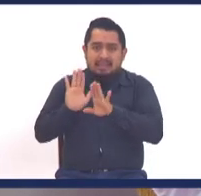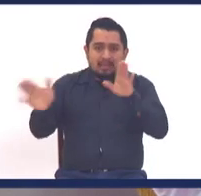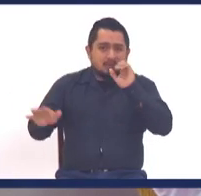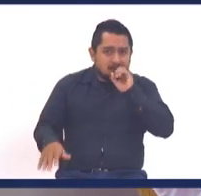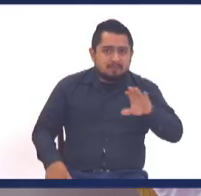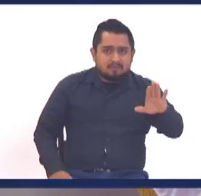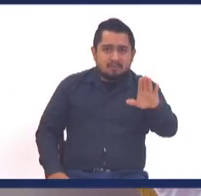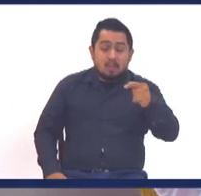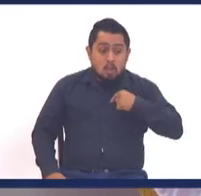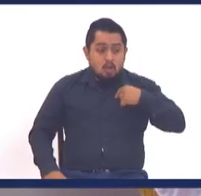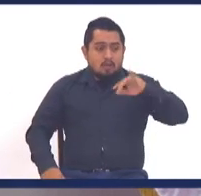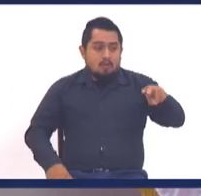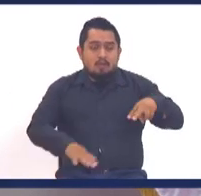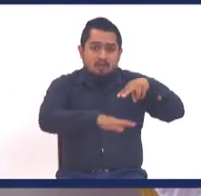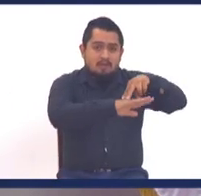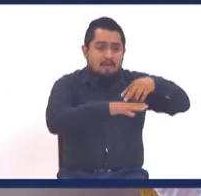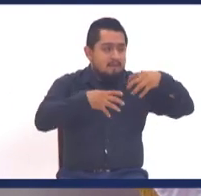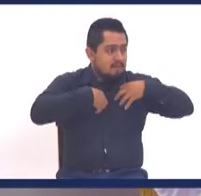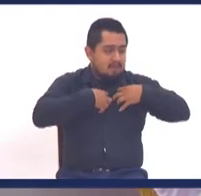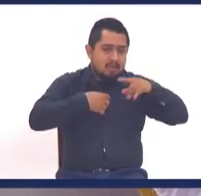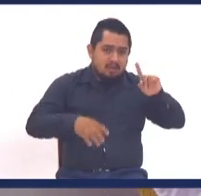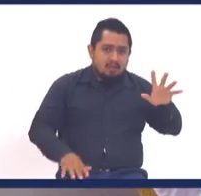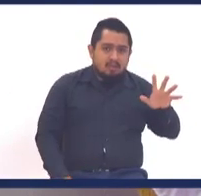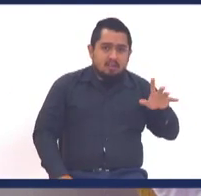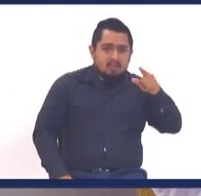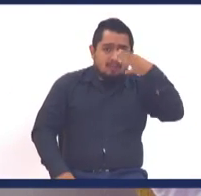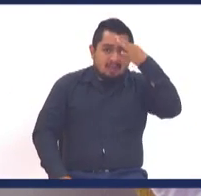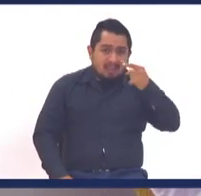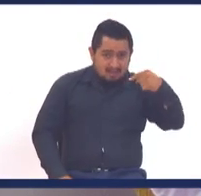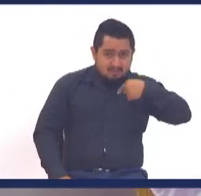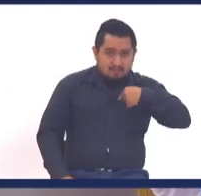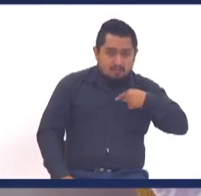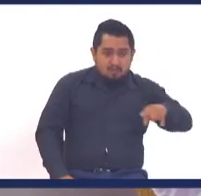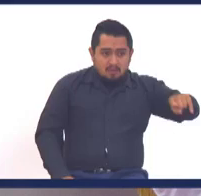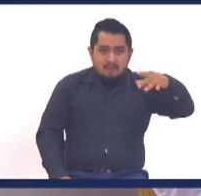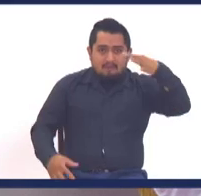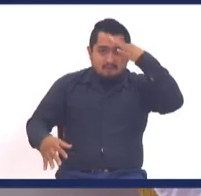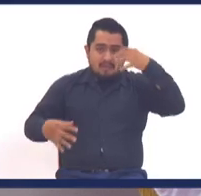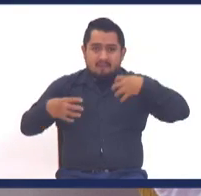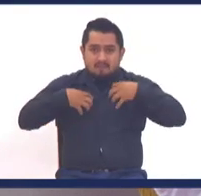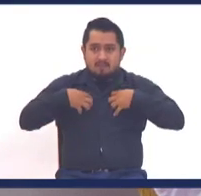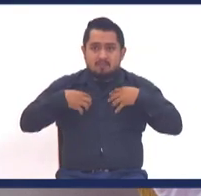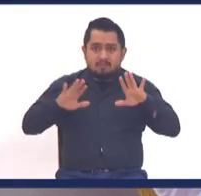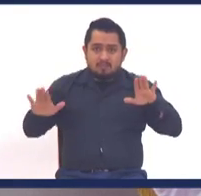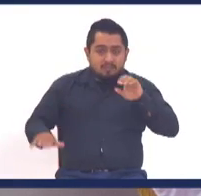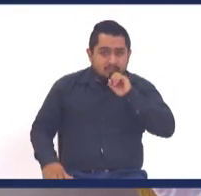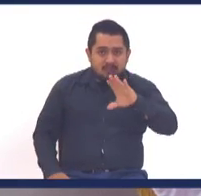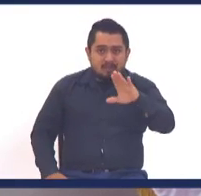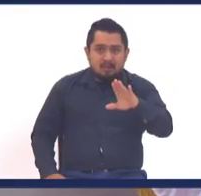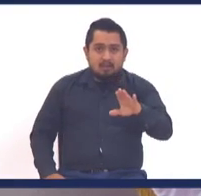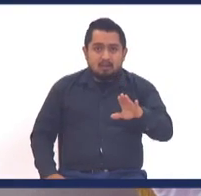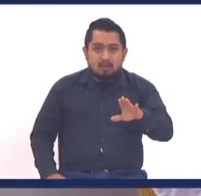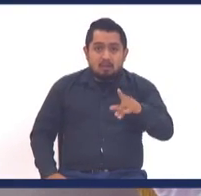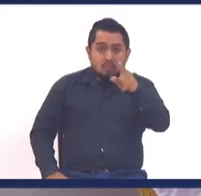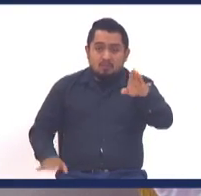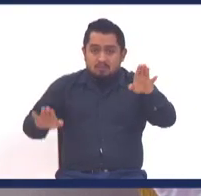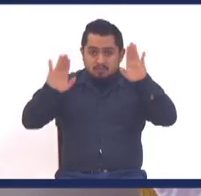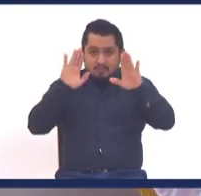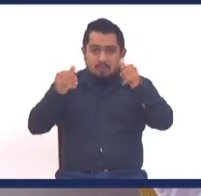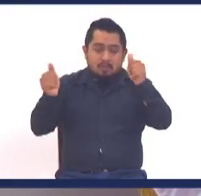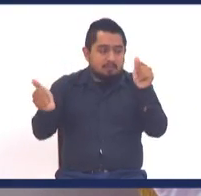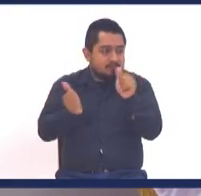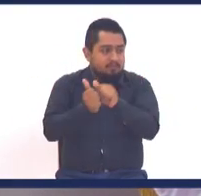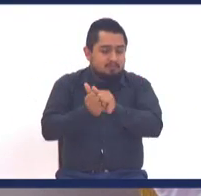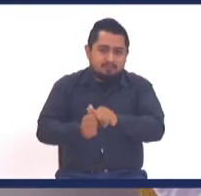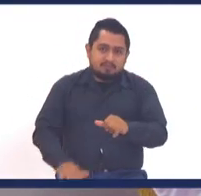Jesús, yo soy la resurrección, y la vida, y el que cree en mí, aunque esté muerto, vivirá, termino diciendo, el que tiene Dios para ir, que